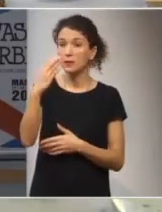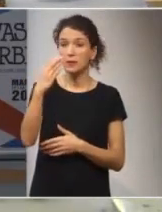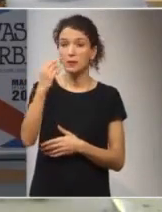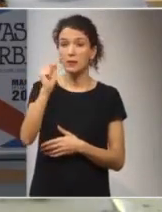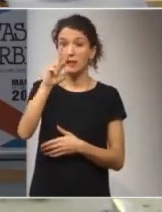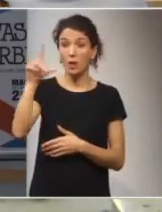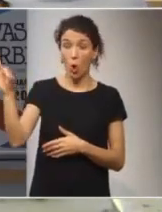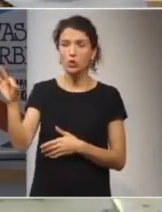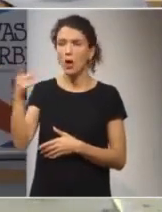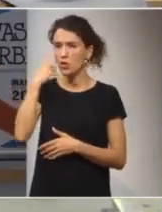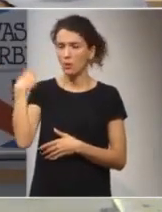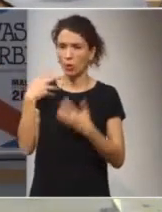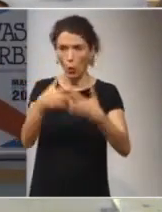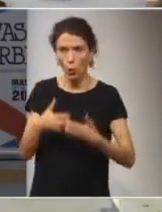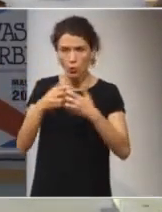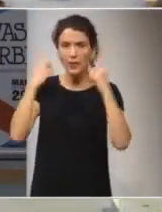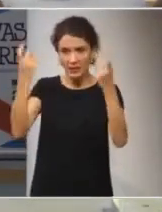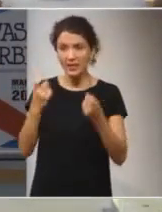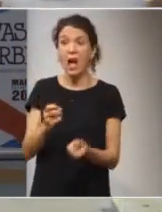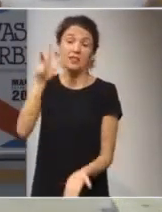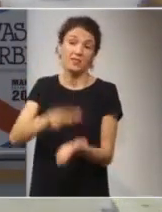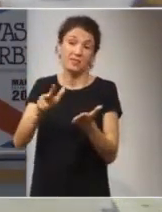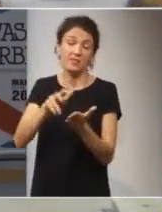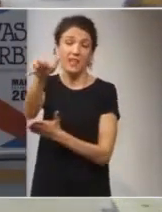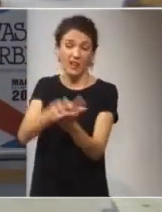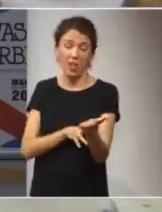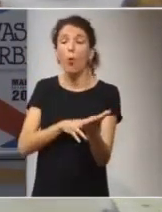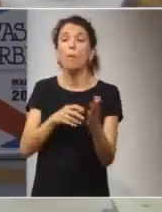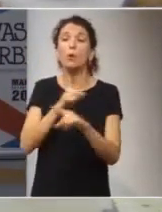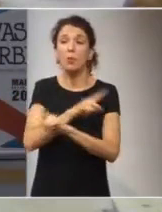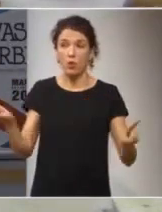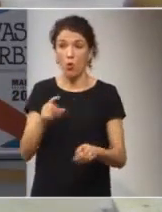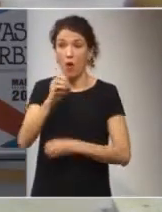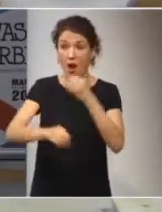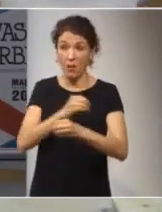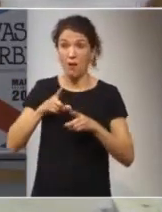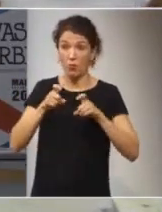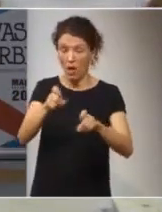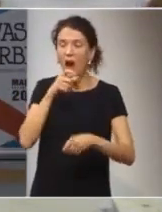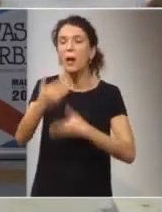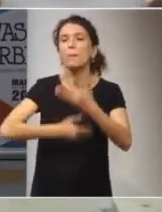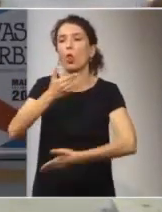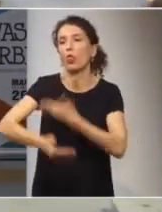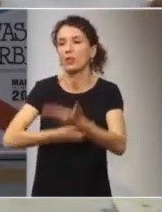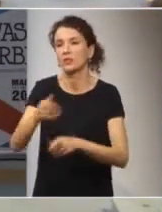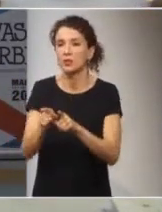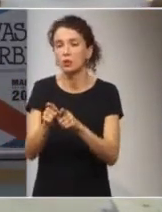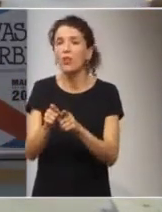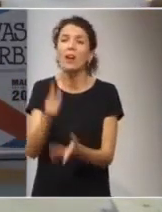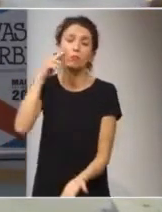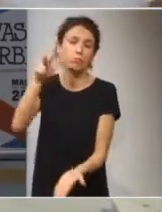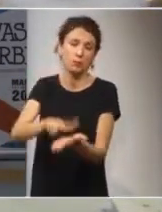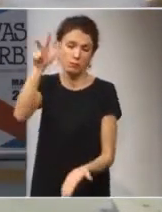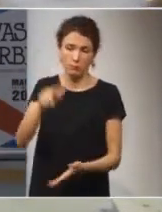pasado por su lucha para lograr un tratado de prohibición de armas nucleares que está actualmente en proceso de ratificación.